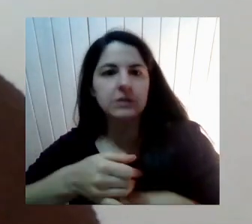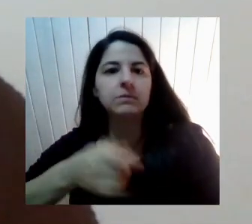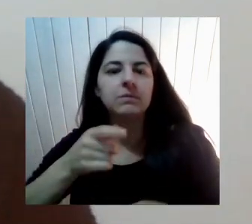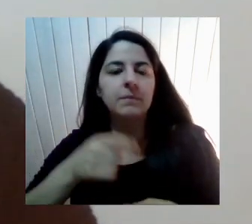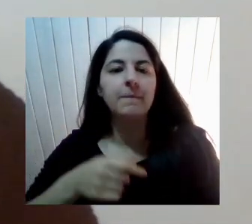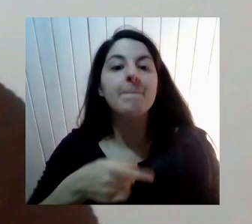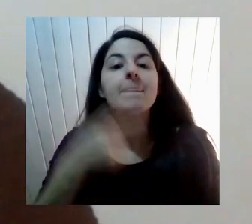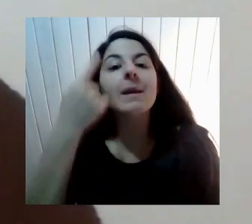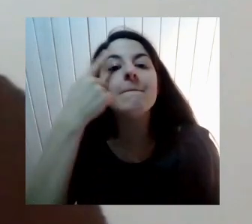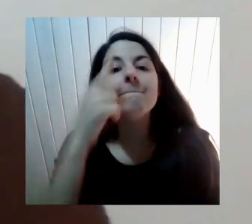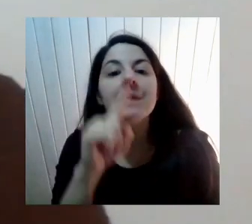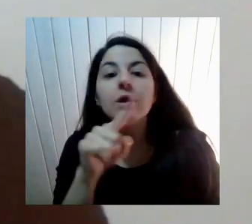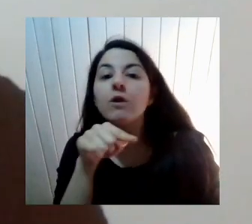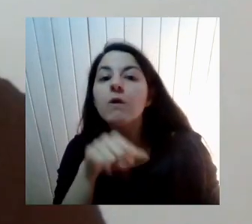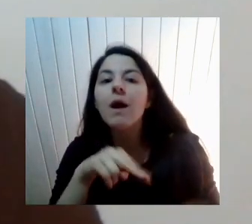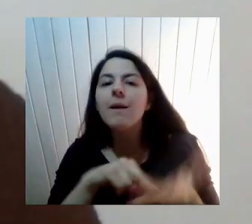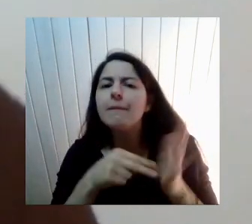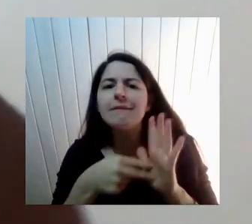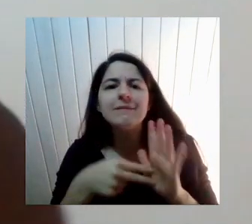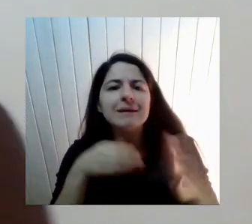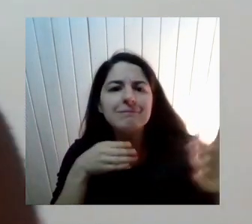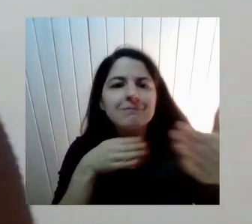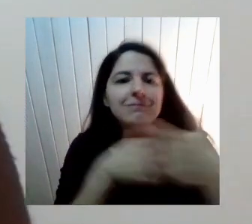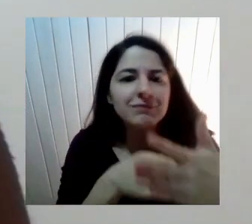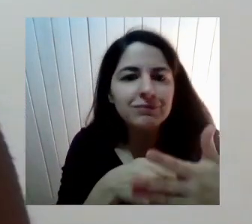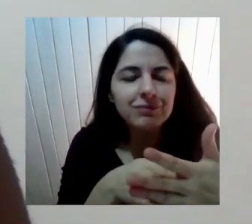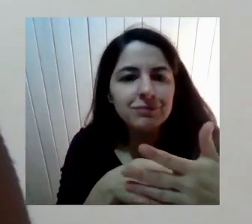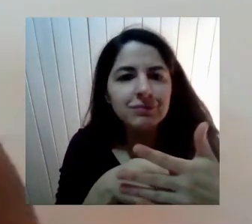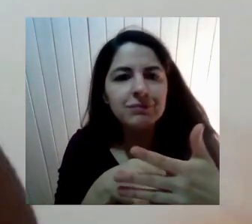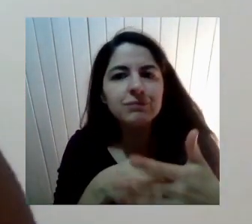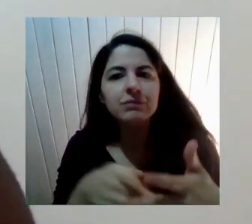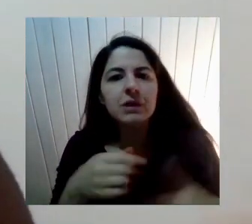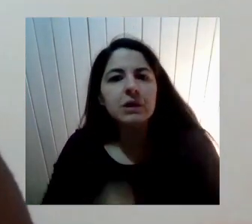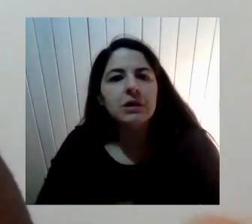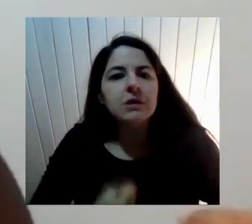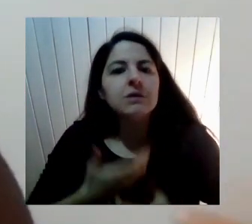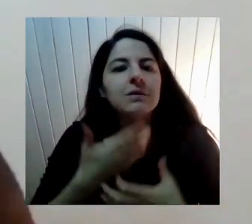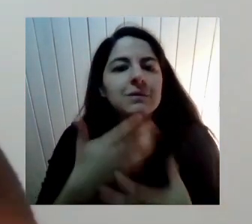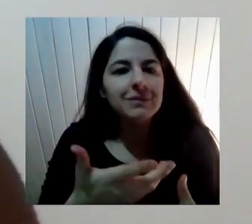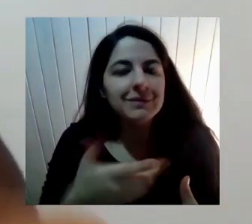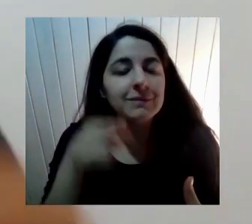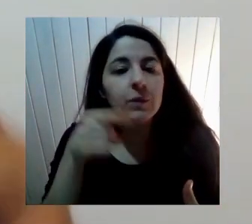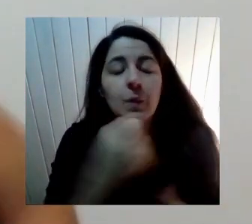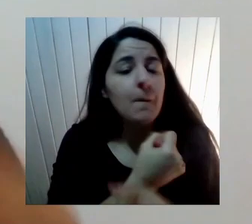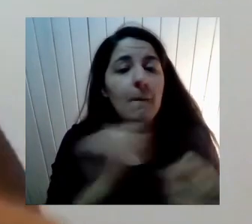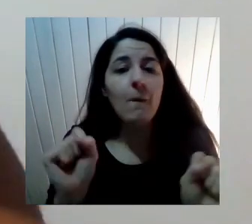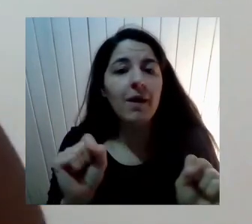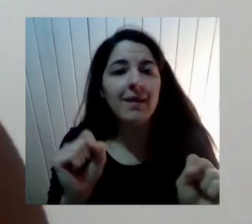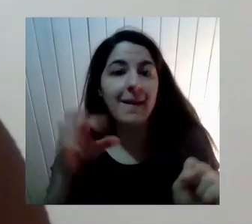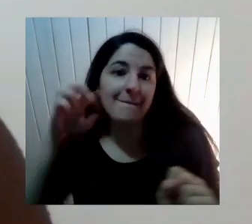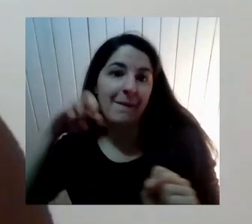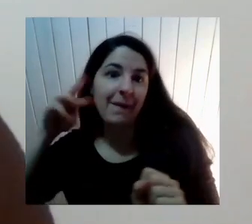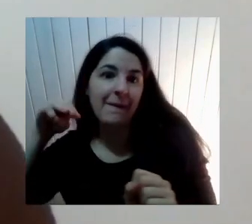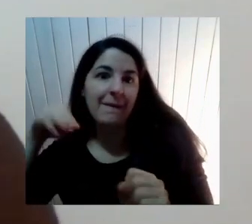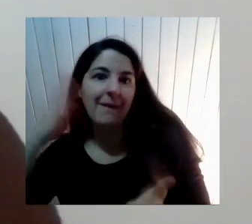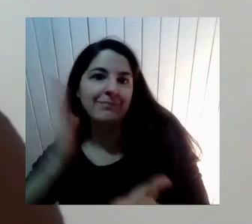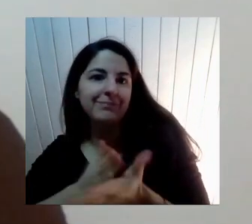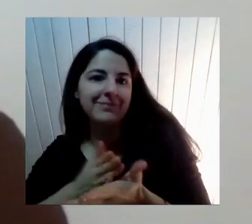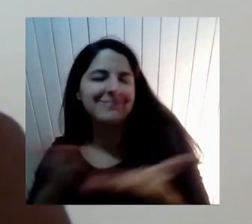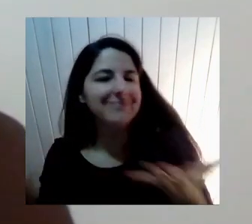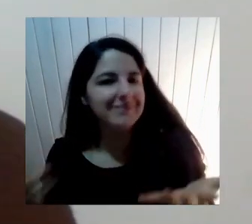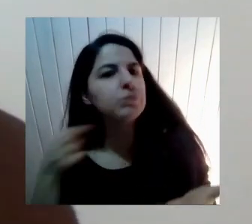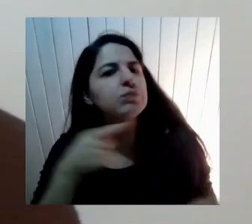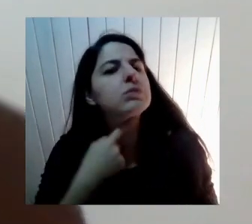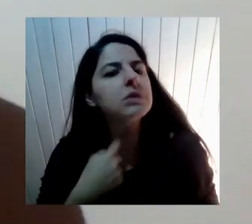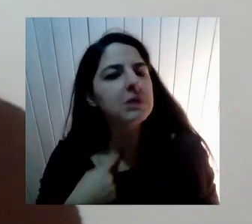Esa Intencionalidad De hacer El Tránsito El Fondo No puede Hacerlo Si los Padres Se Niegan Entonces Esta cuestión Es Interesante También A